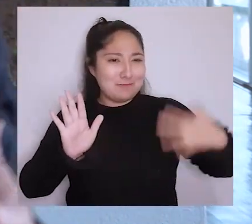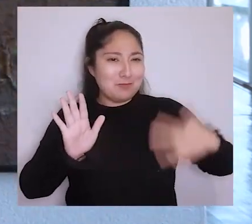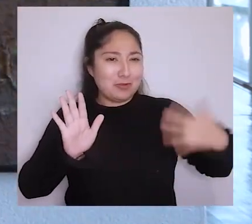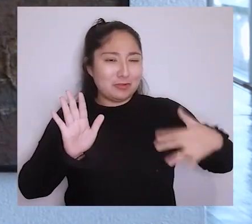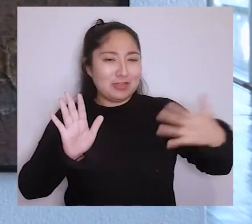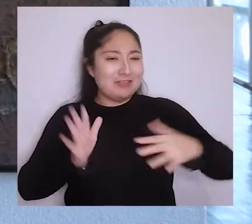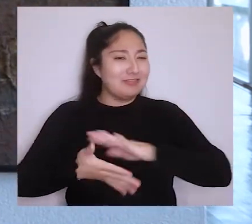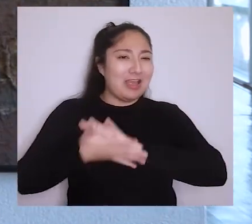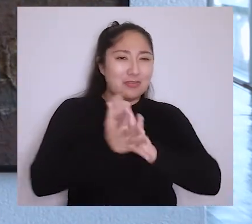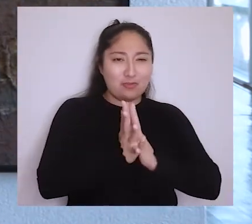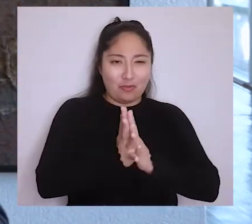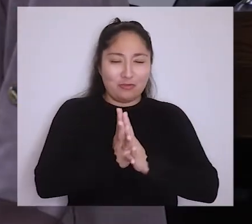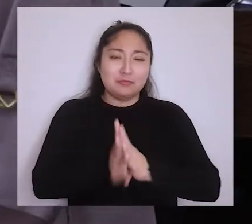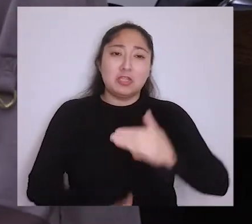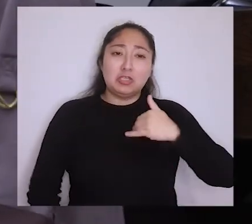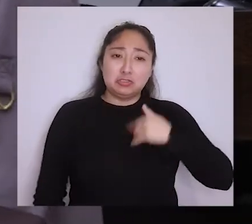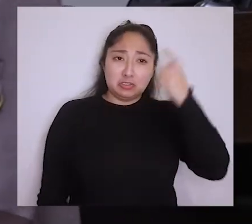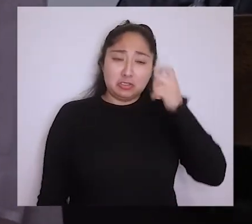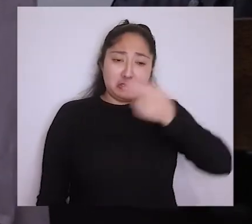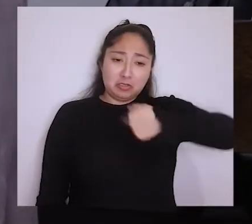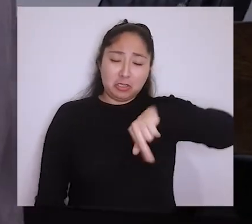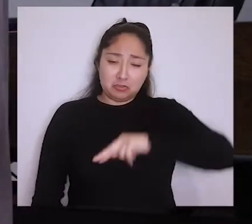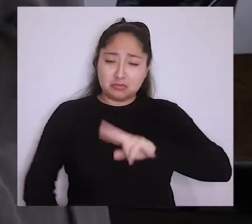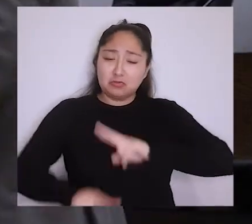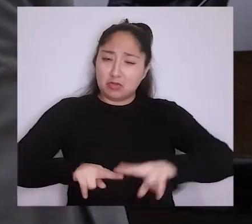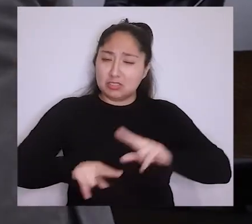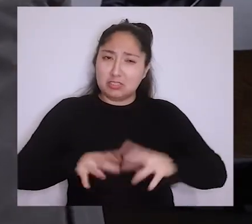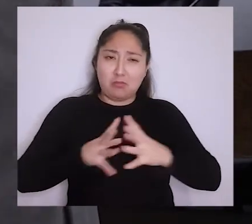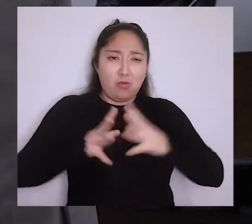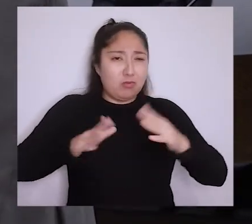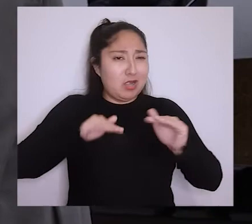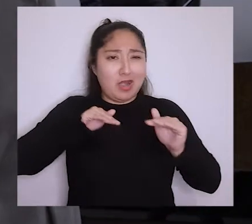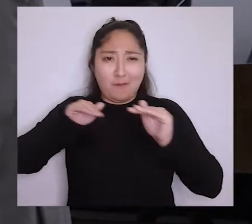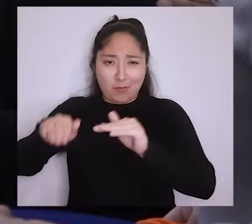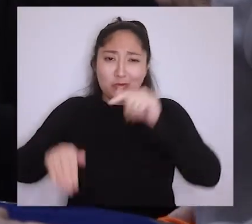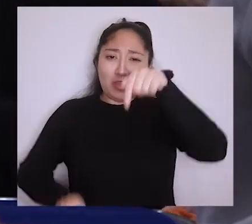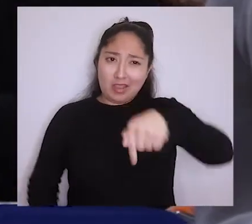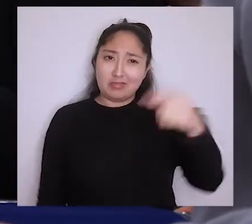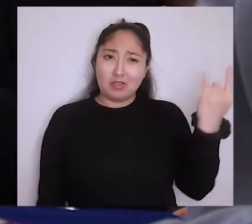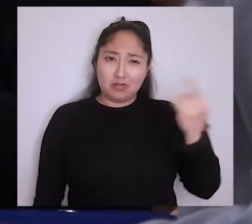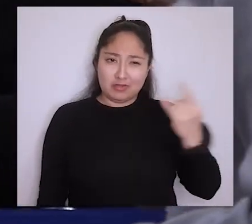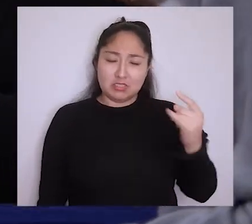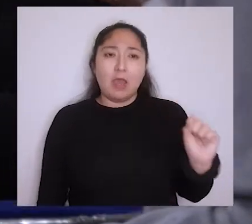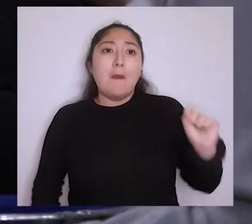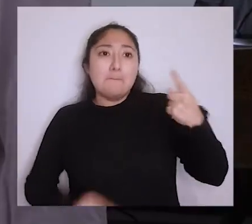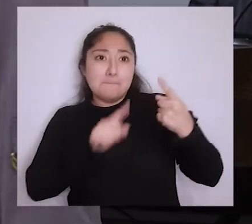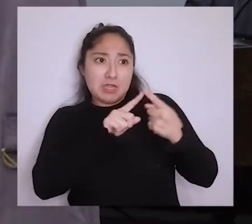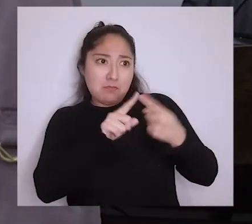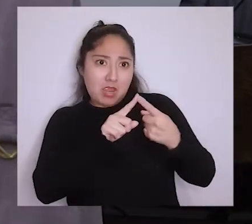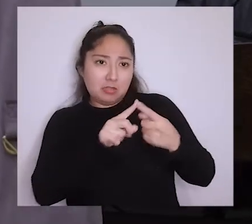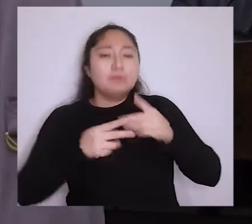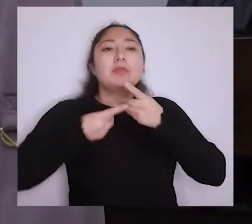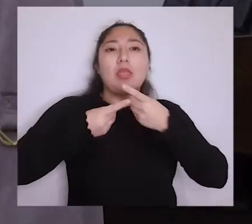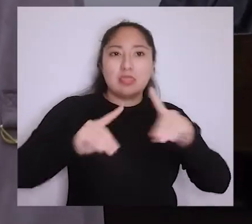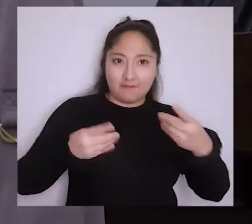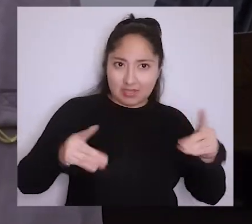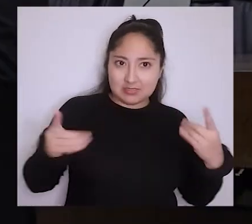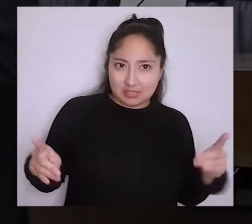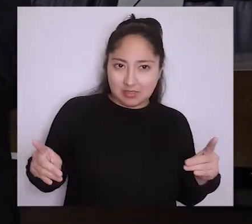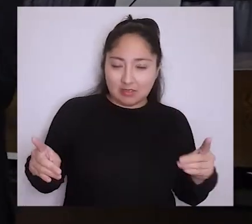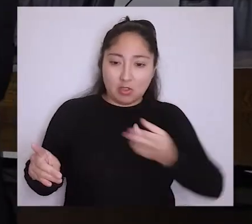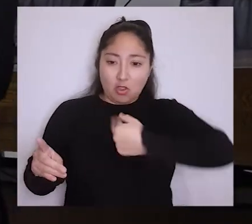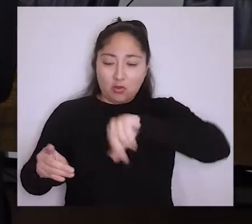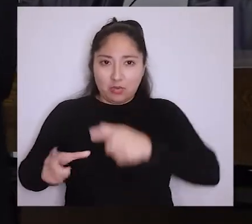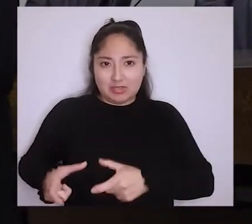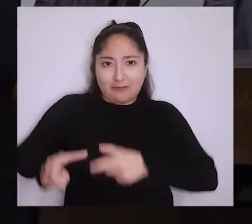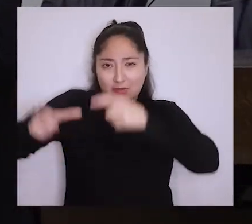al medio interno y externo. Yo creo que nosotros hacemos un tremendo aporte a esta casa de estudio. Primero le aportamos en diversidad, ¿verdad?